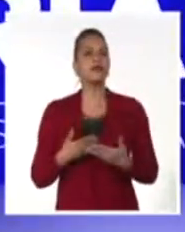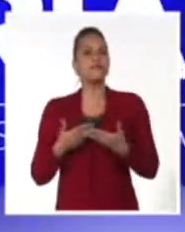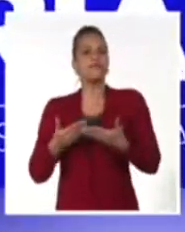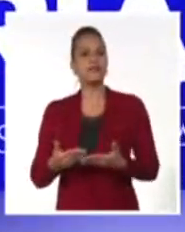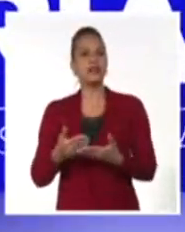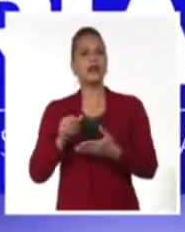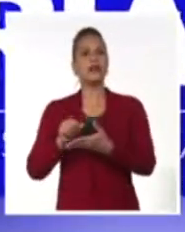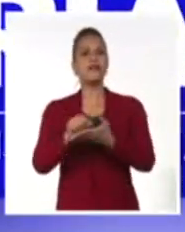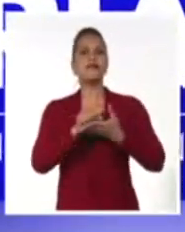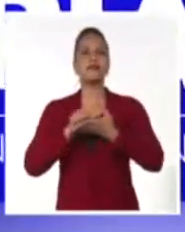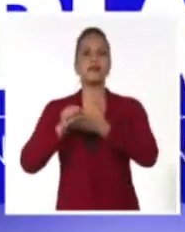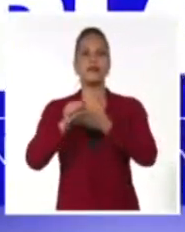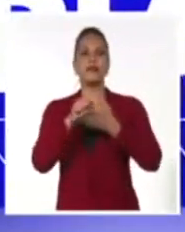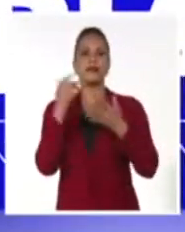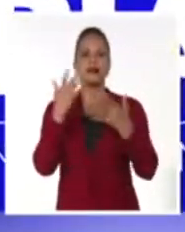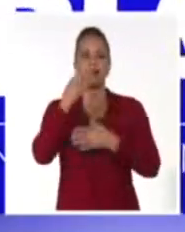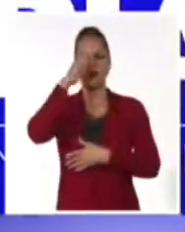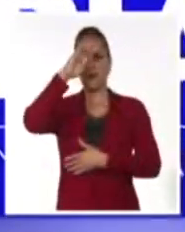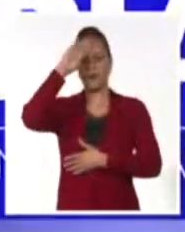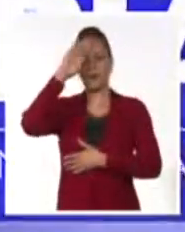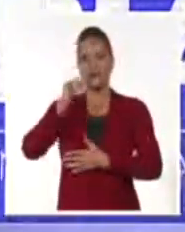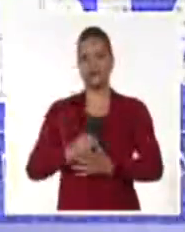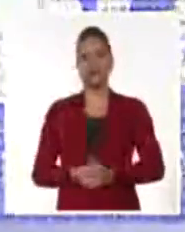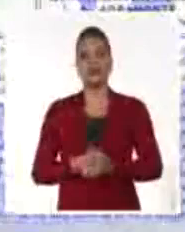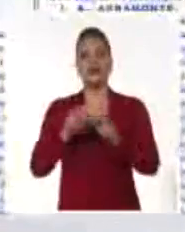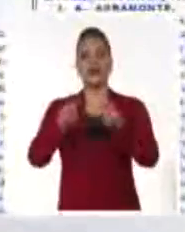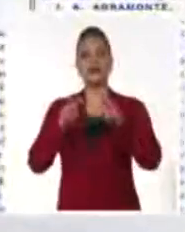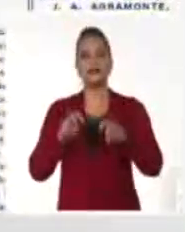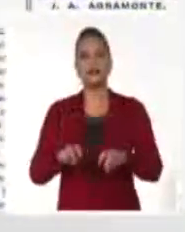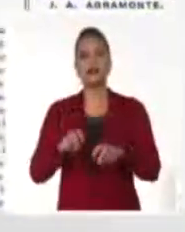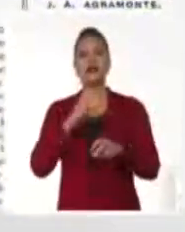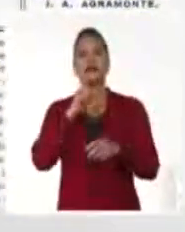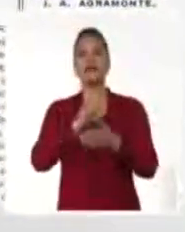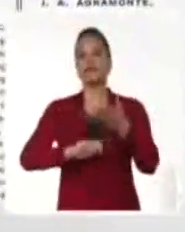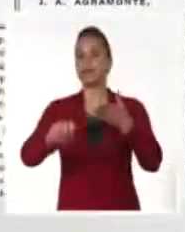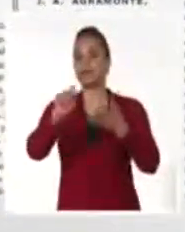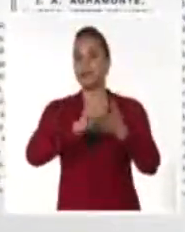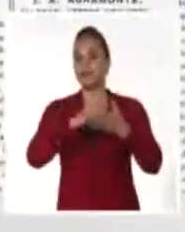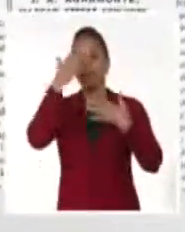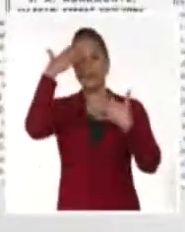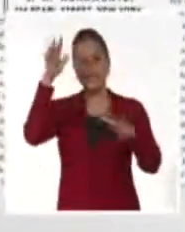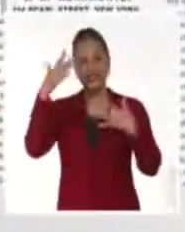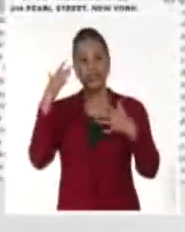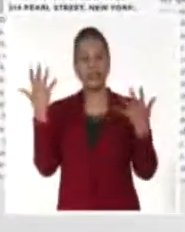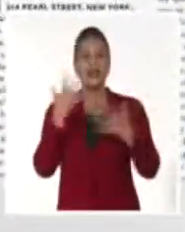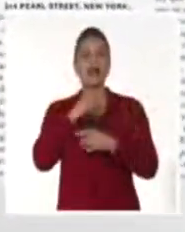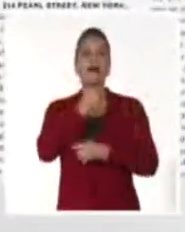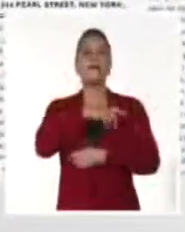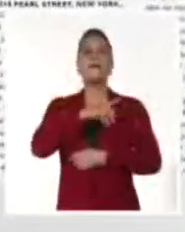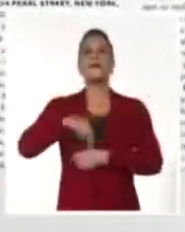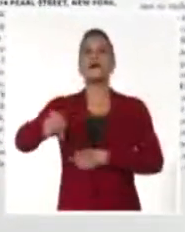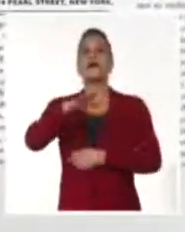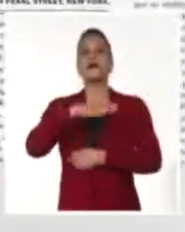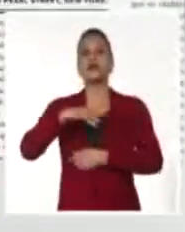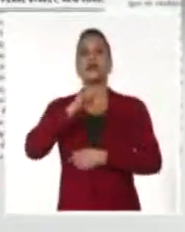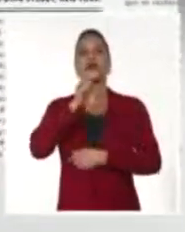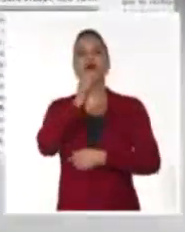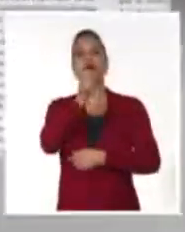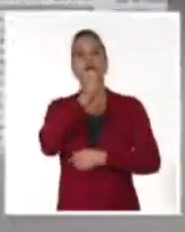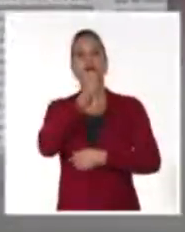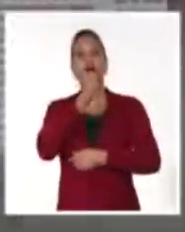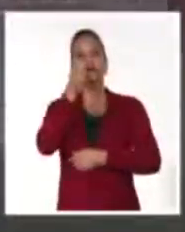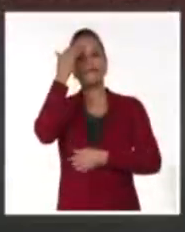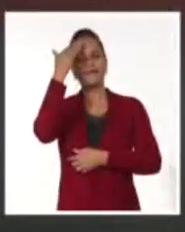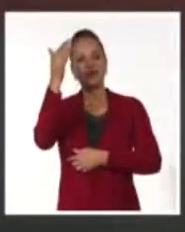servir a Cuba. Por su parte, la Asamblea Nacional del Poder Popular felicitó a los trabajadores de la prensa este 14 de marzo y les agradeció por su